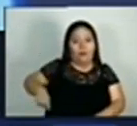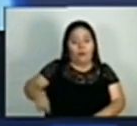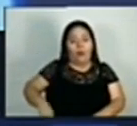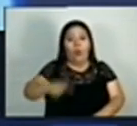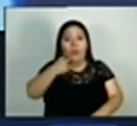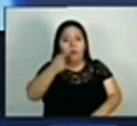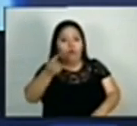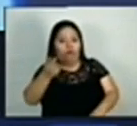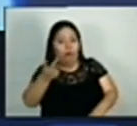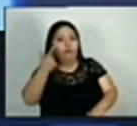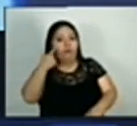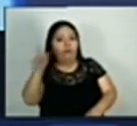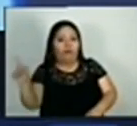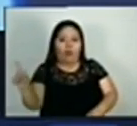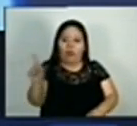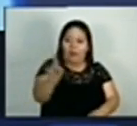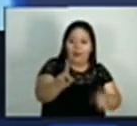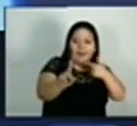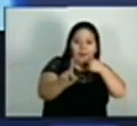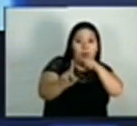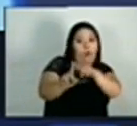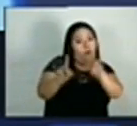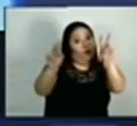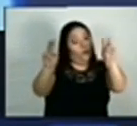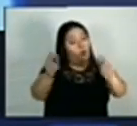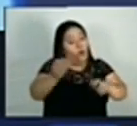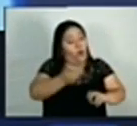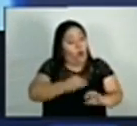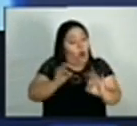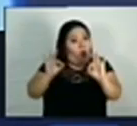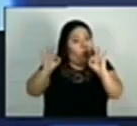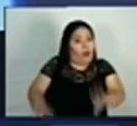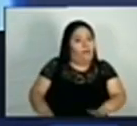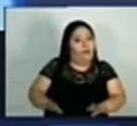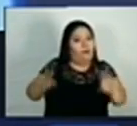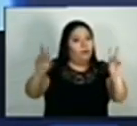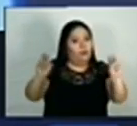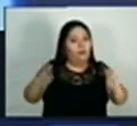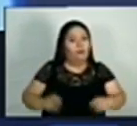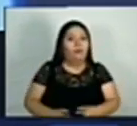de seguridad ya presentaron al principal sospechoso de este atroz crimen.